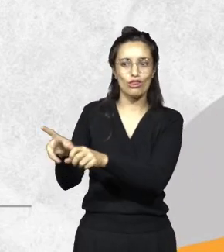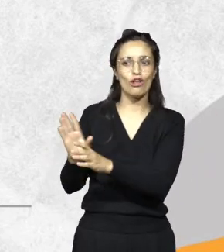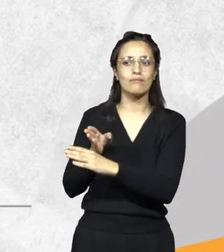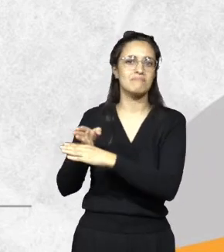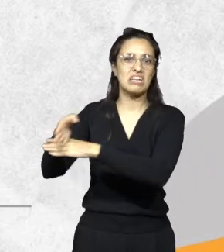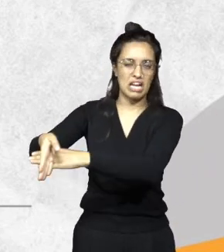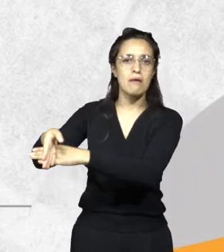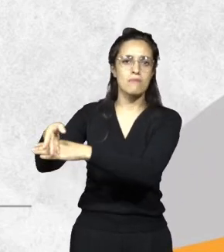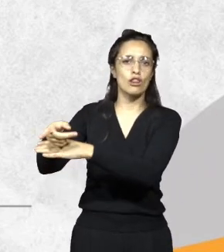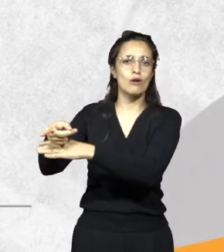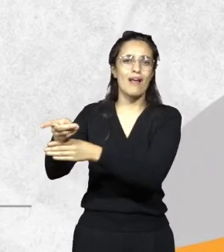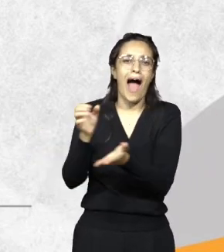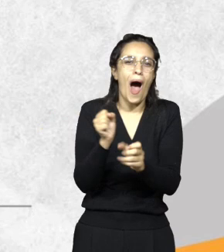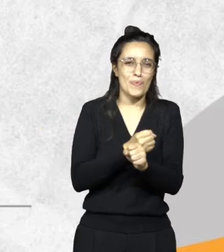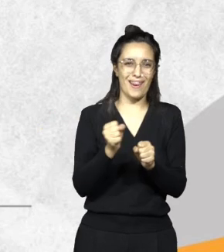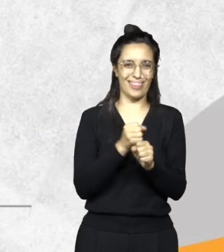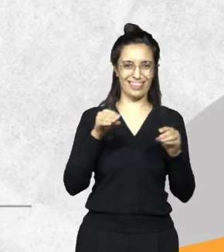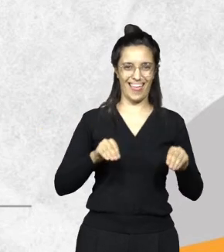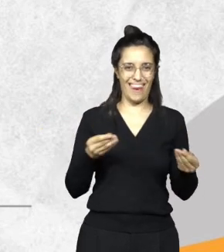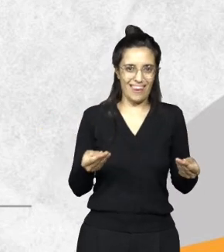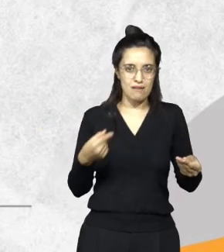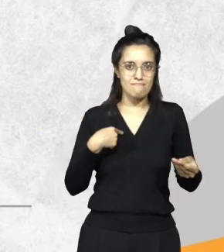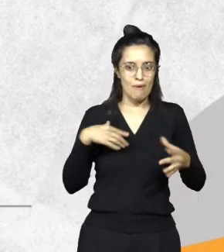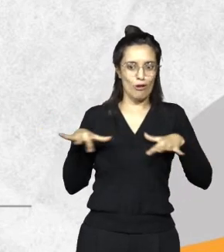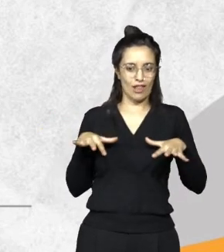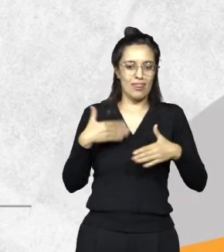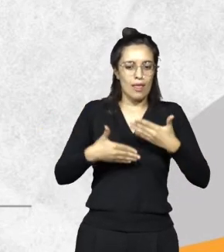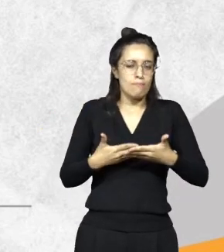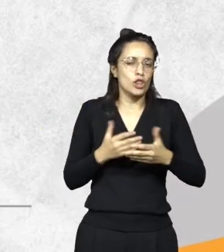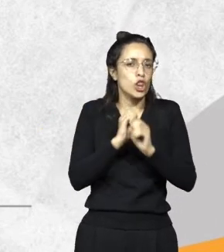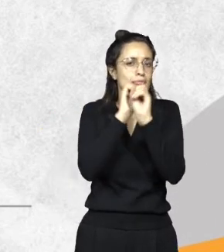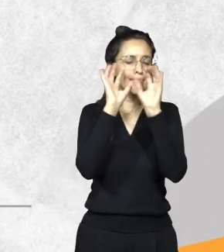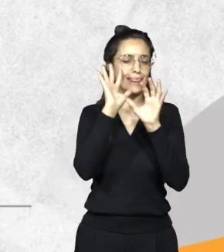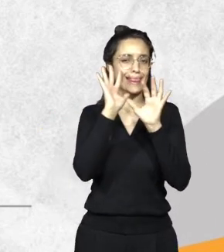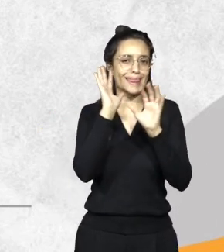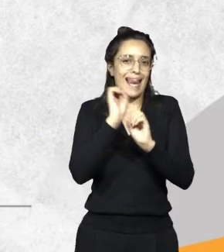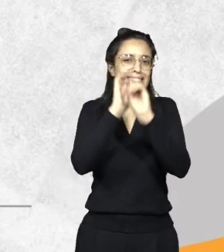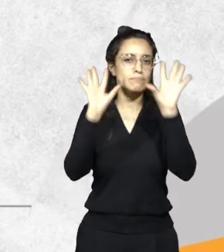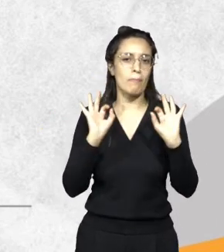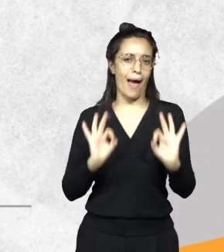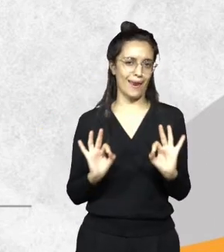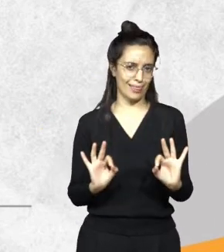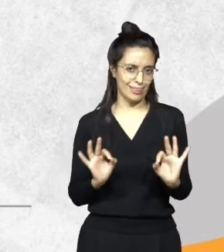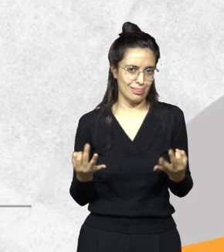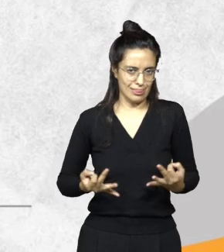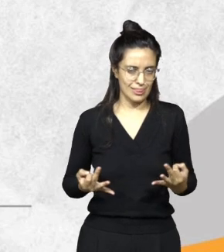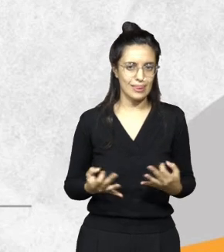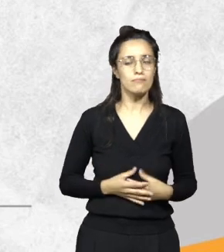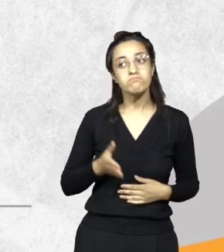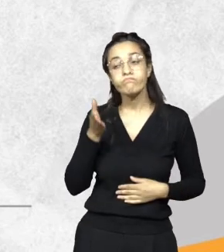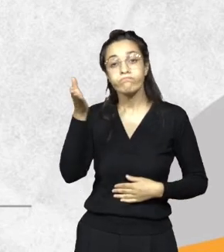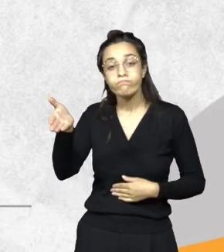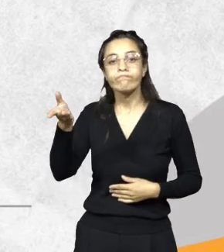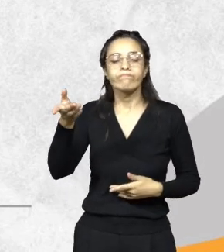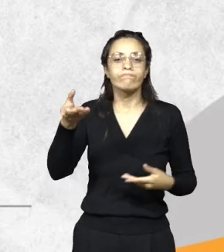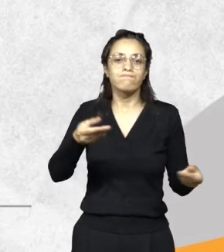le dé transparencia al procedimiento que voy a llevar a cabo y, como les dije recién, una investigación y un sumario que llegue a buen puerto. Entonces,